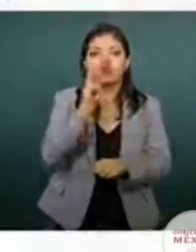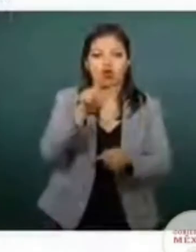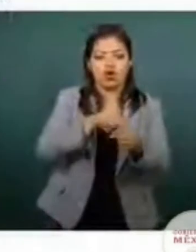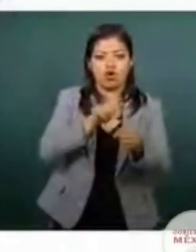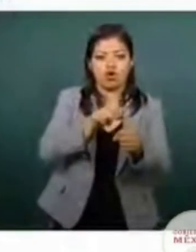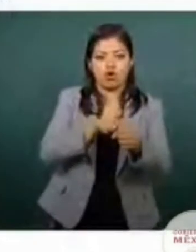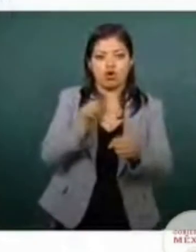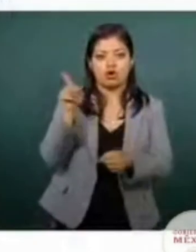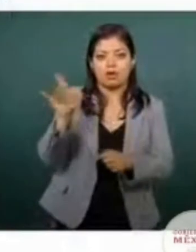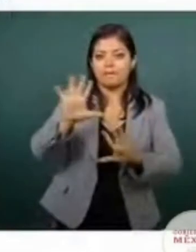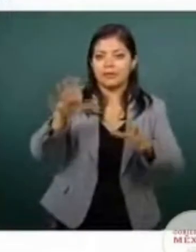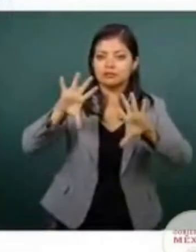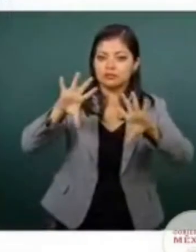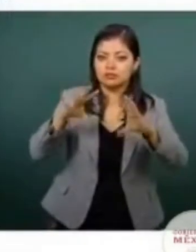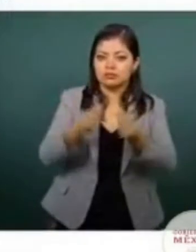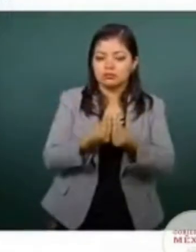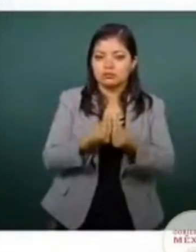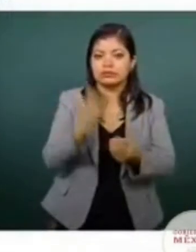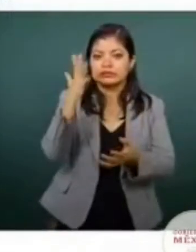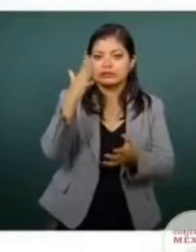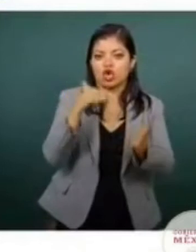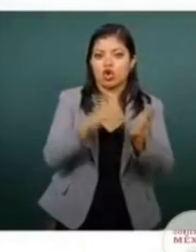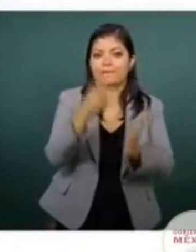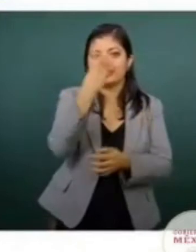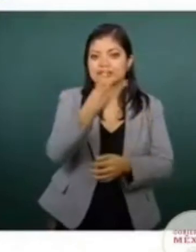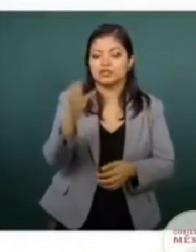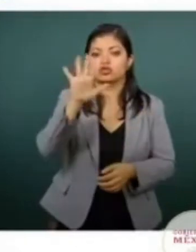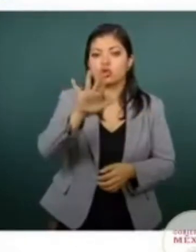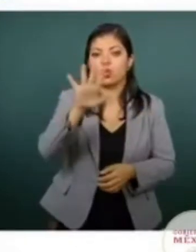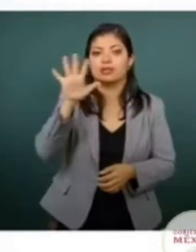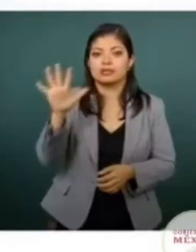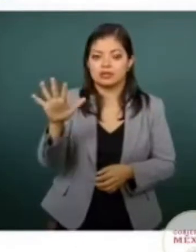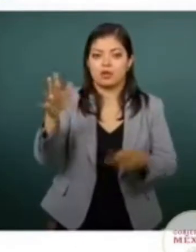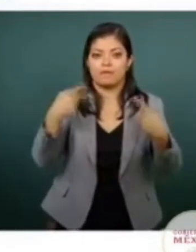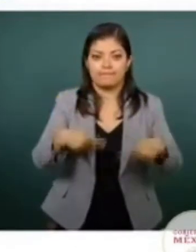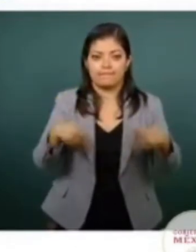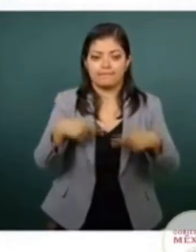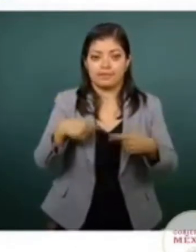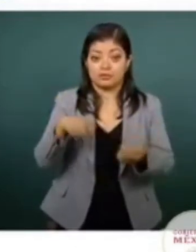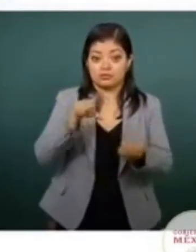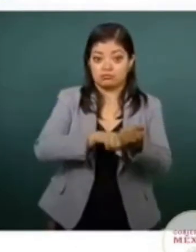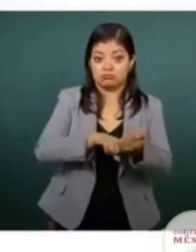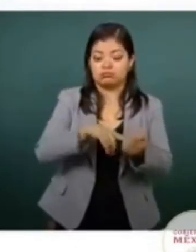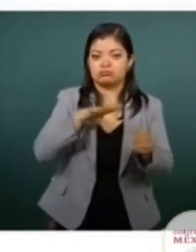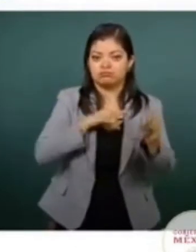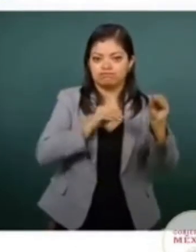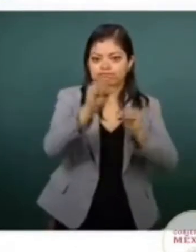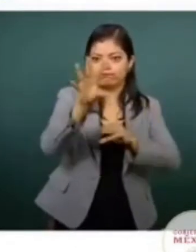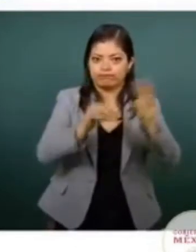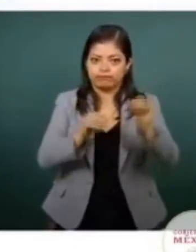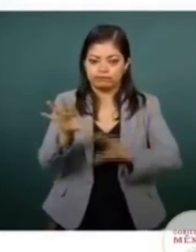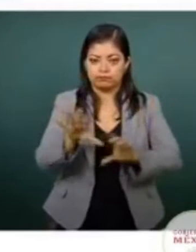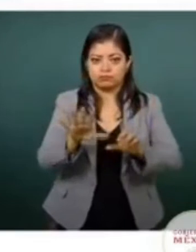Hacemos un total de cinco mil 355 elementos operativos desplegados en todo el Estado,